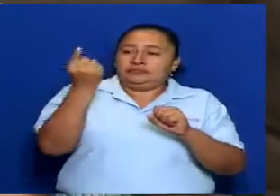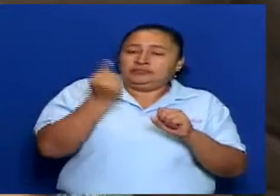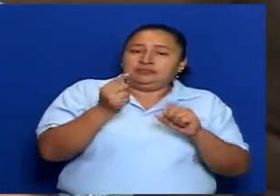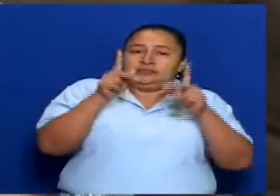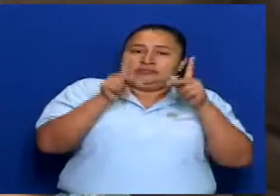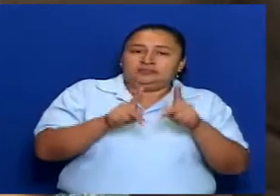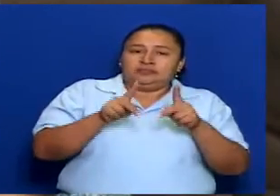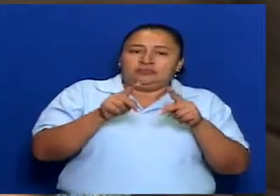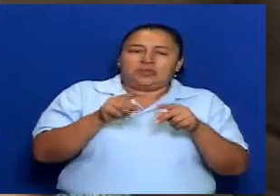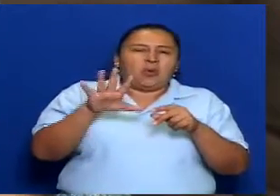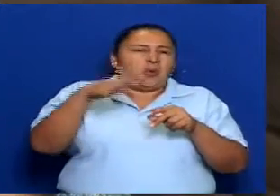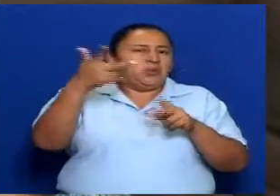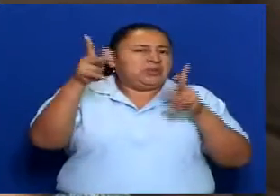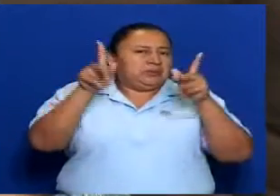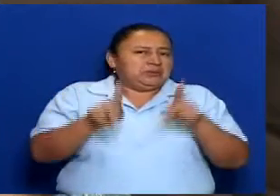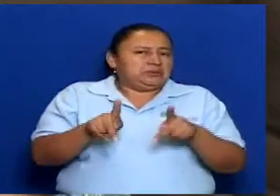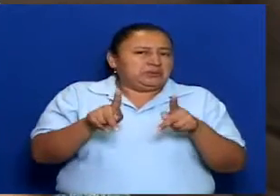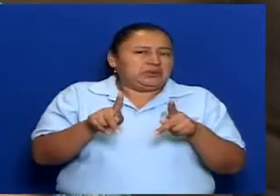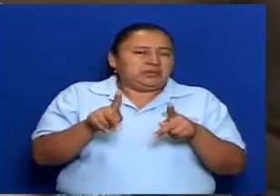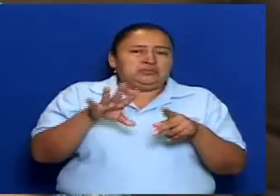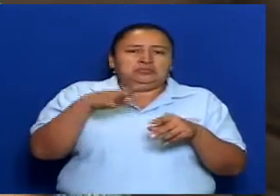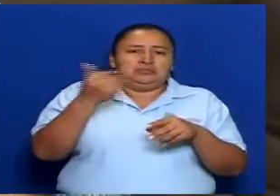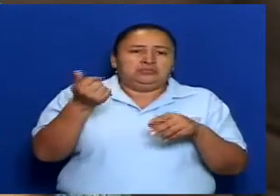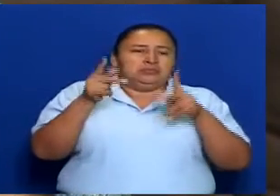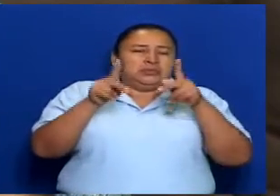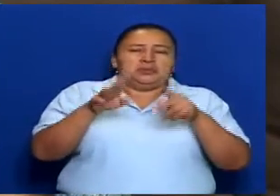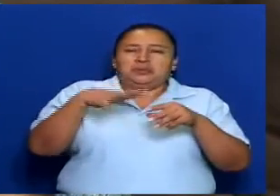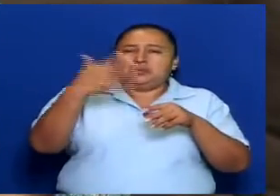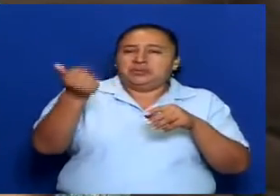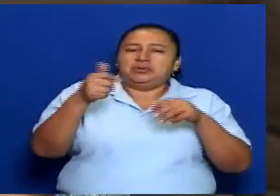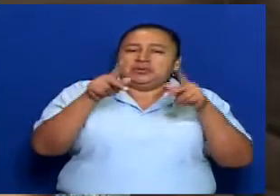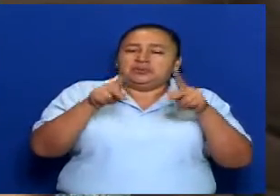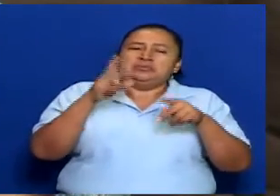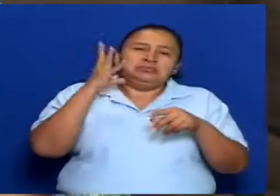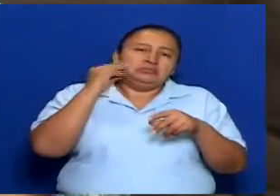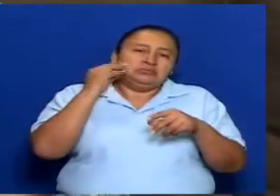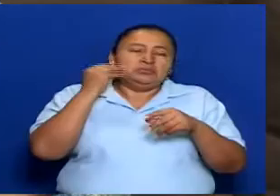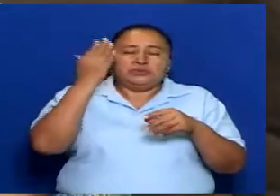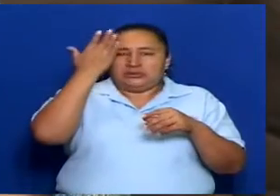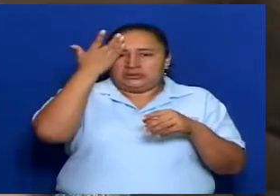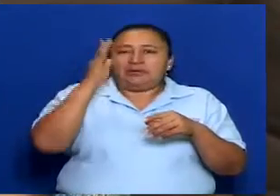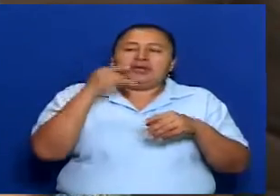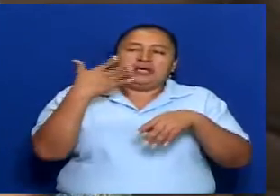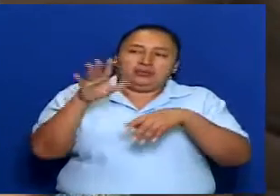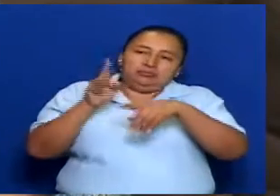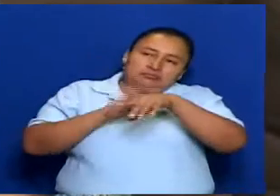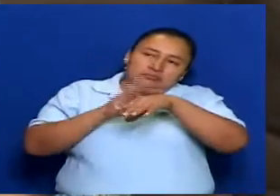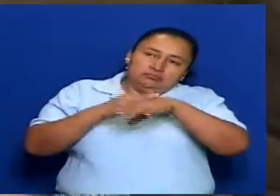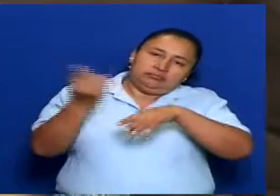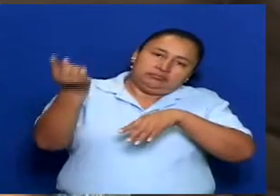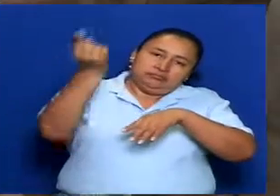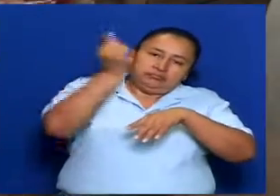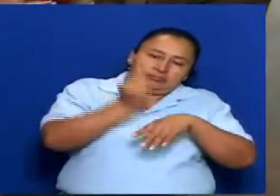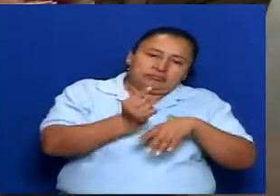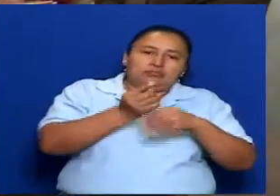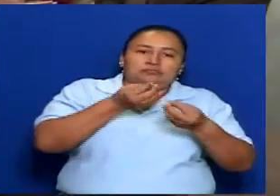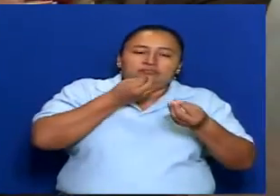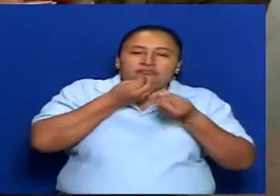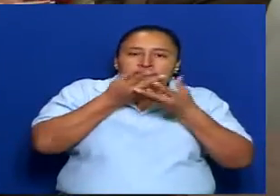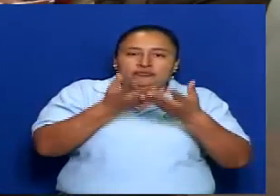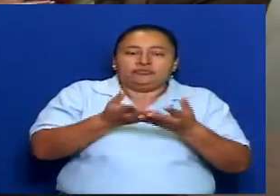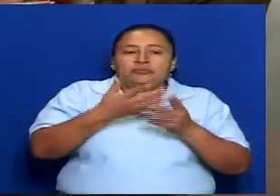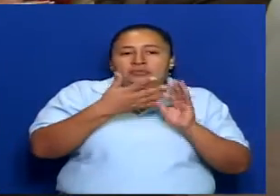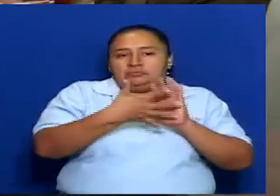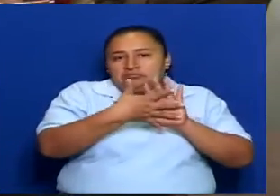un consultor externo, un consultor externo contratado para la transmisión